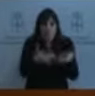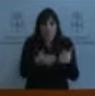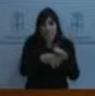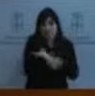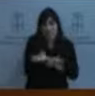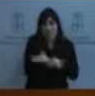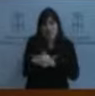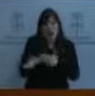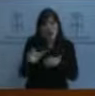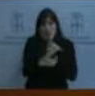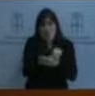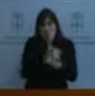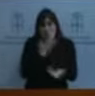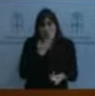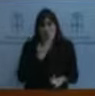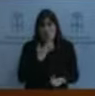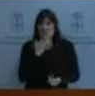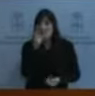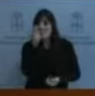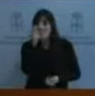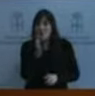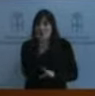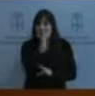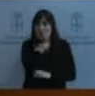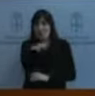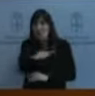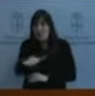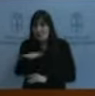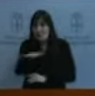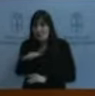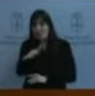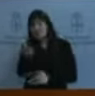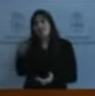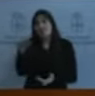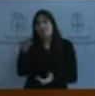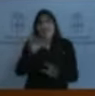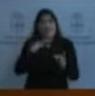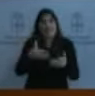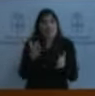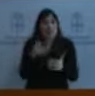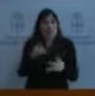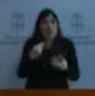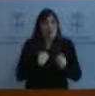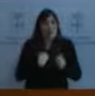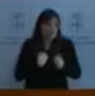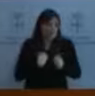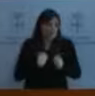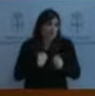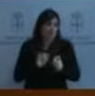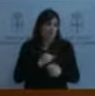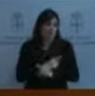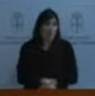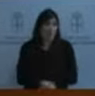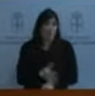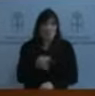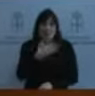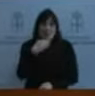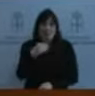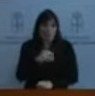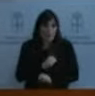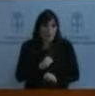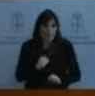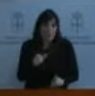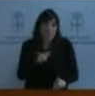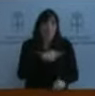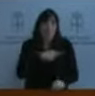o a una zona donde no tienes conectividad, es imposible vivir allí, sobre todo por una persona joven. Son los llamados nativos digitales. Nacieron con ello en la mano, lo